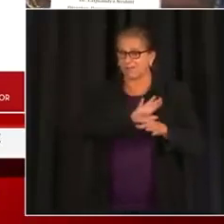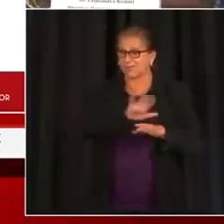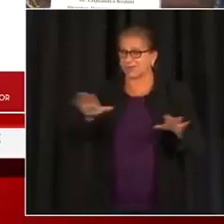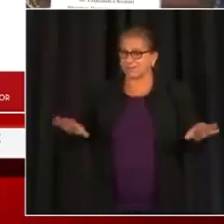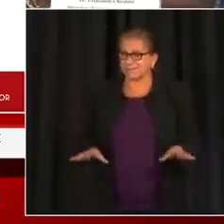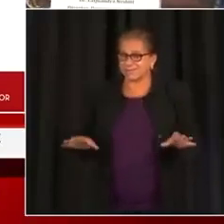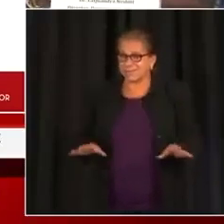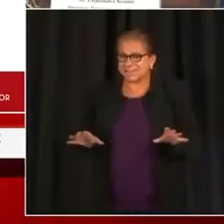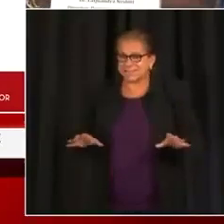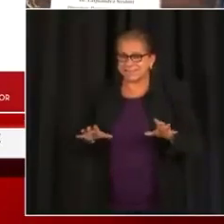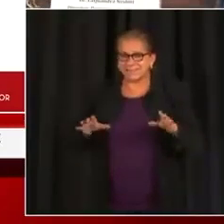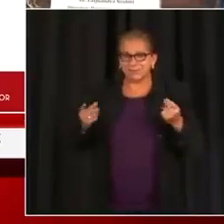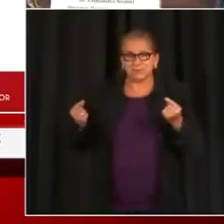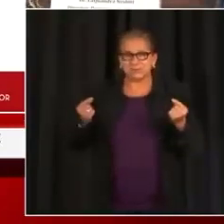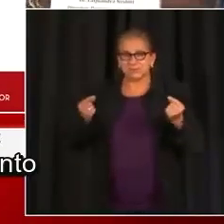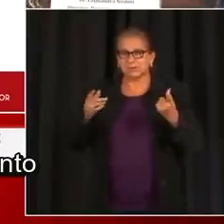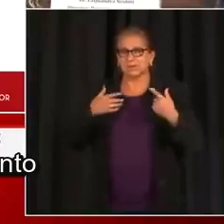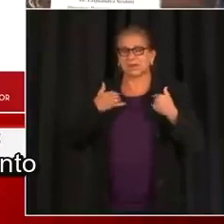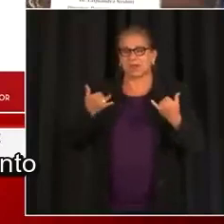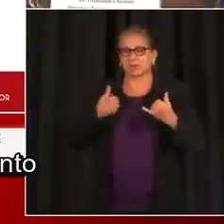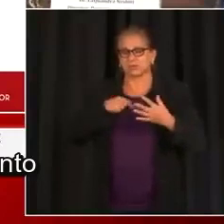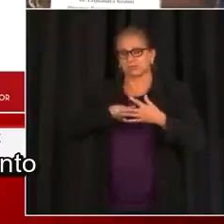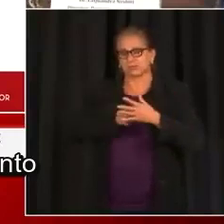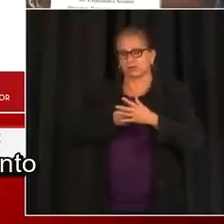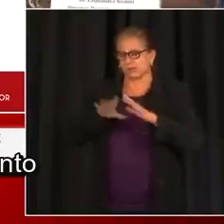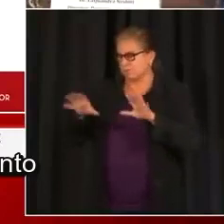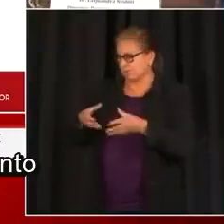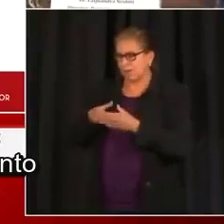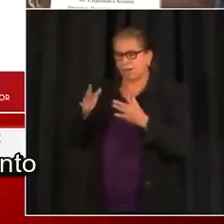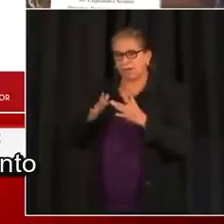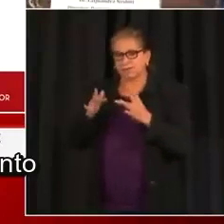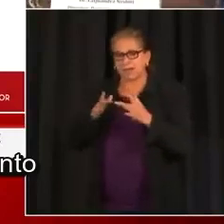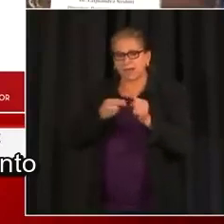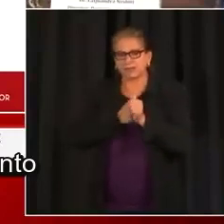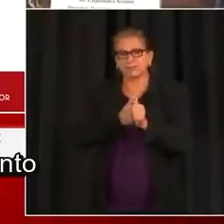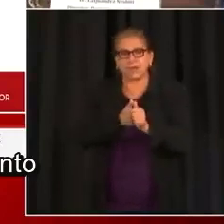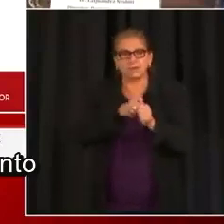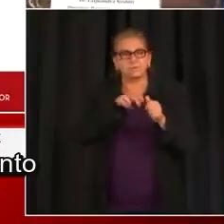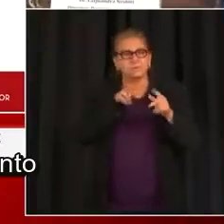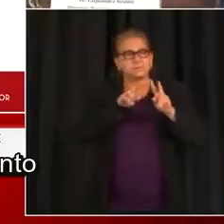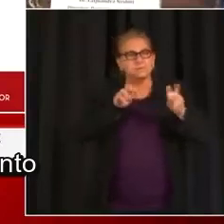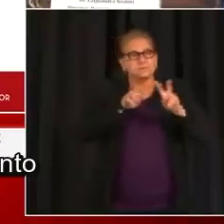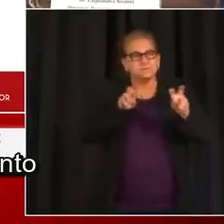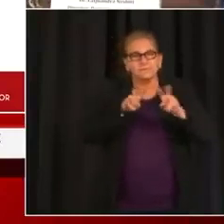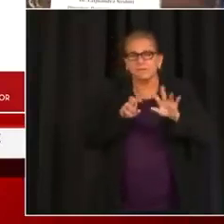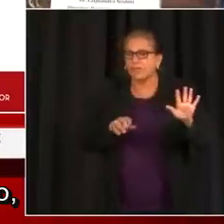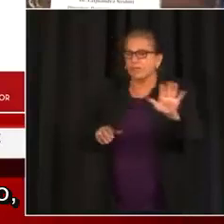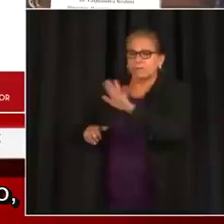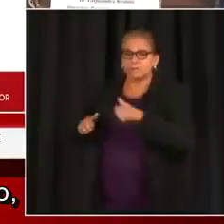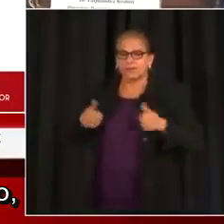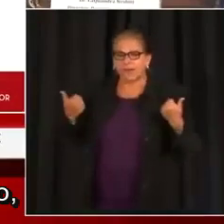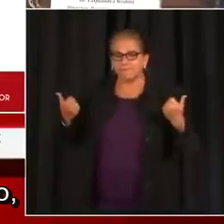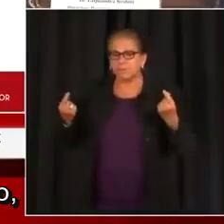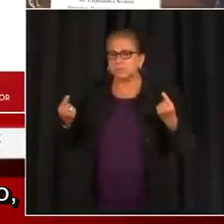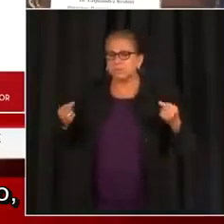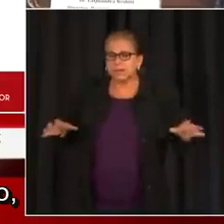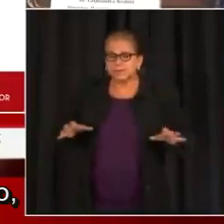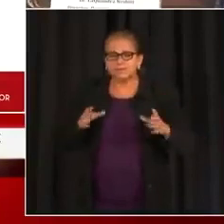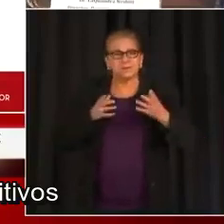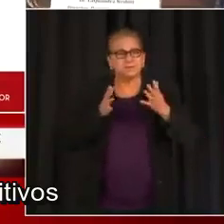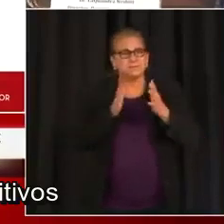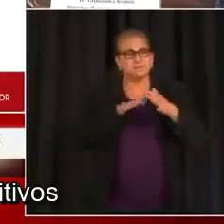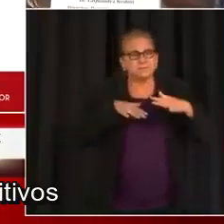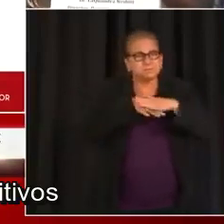Algunas de las actividades que estamos viendo que están incrementando en cuanto a participación y esto con el equipo de